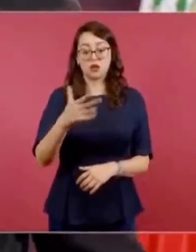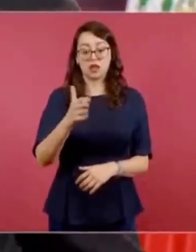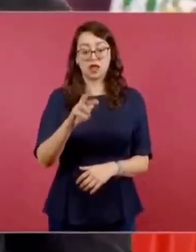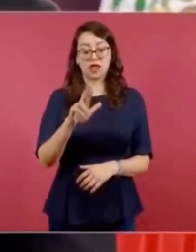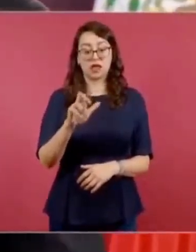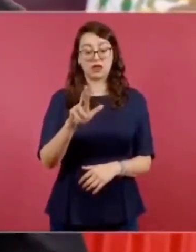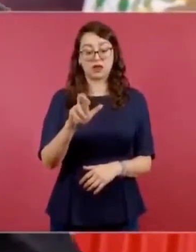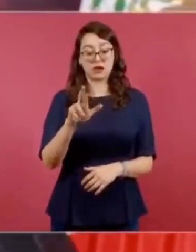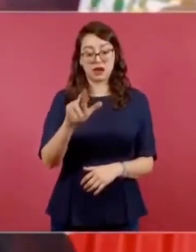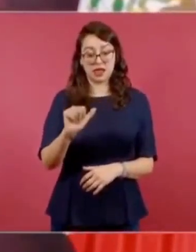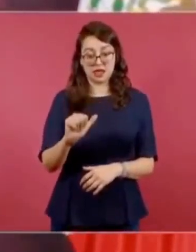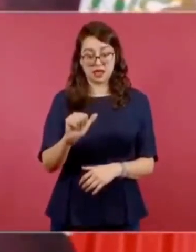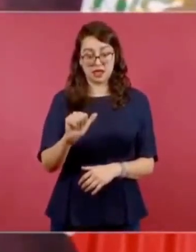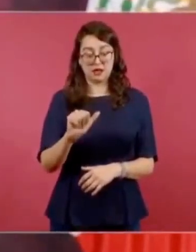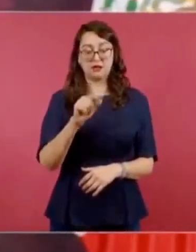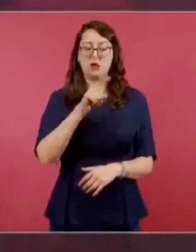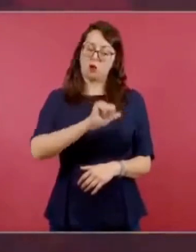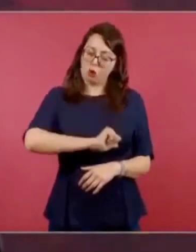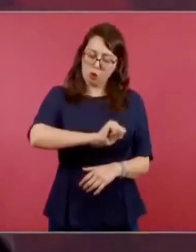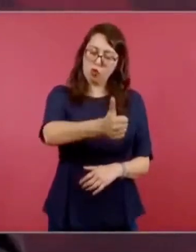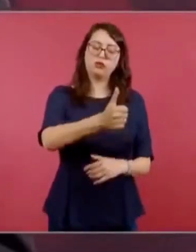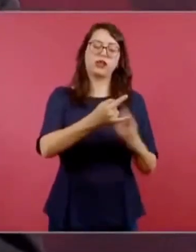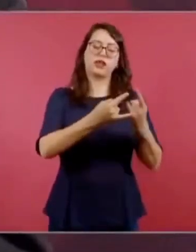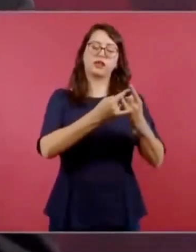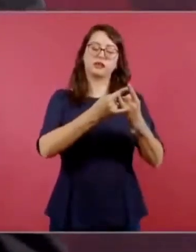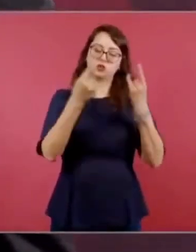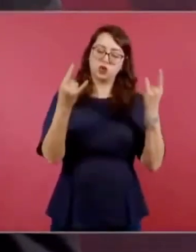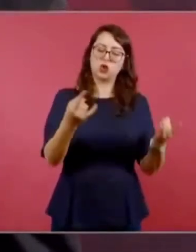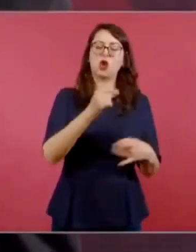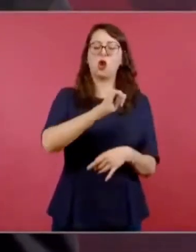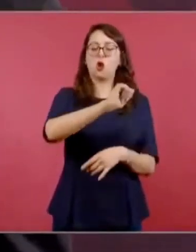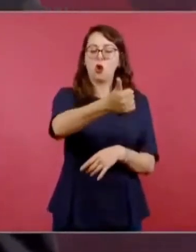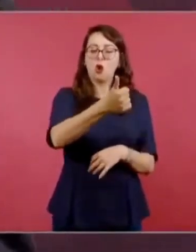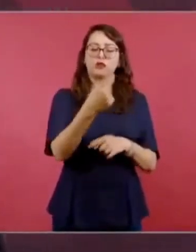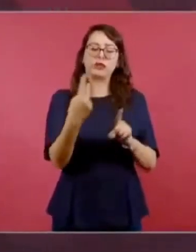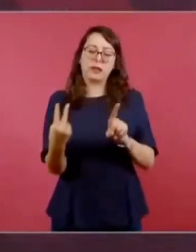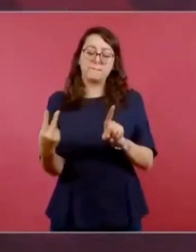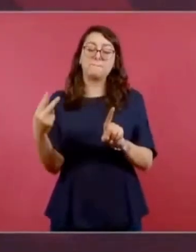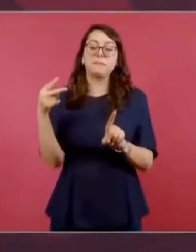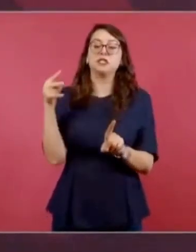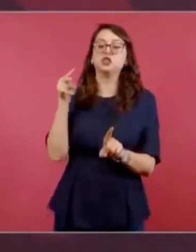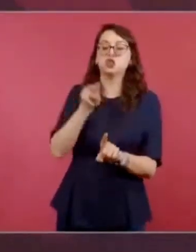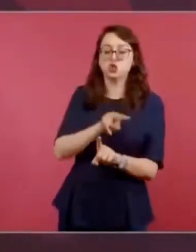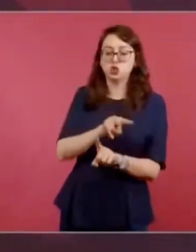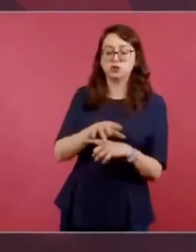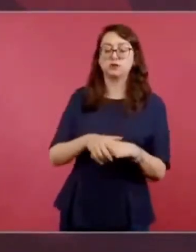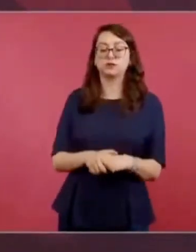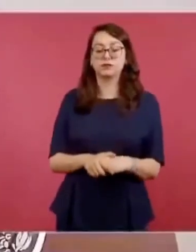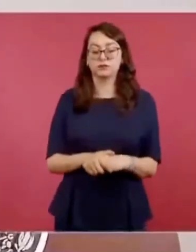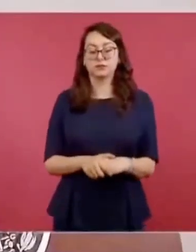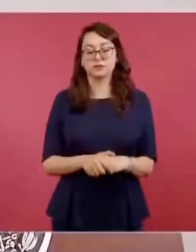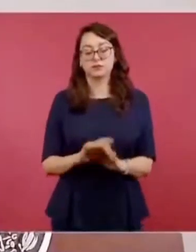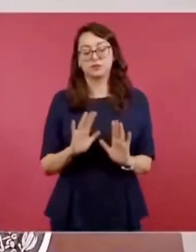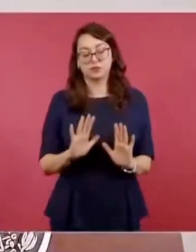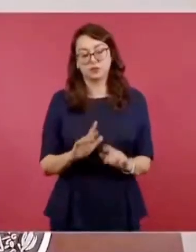cuenta en una buena novela, según